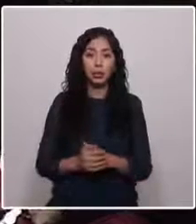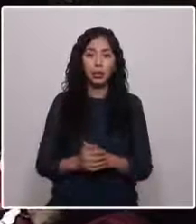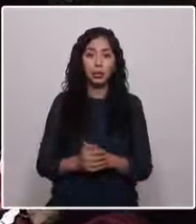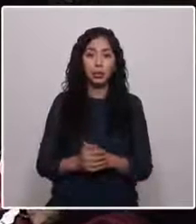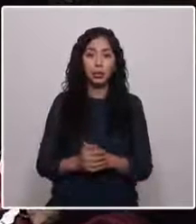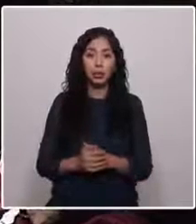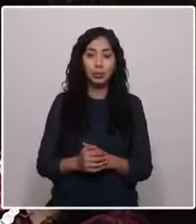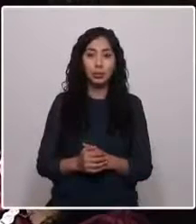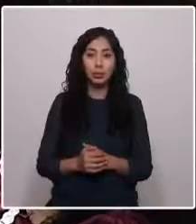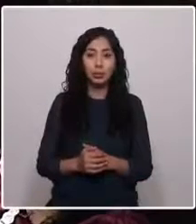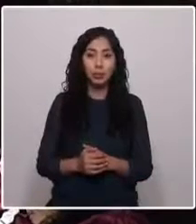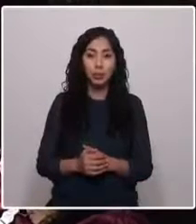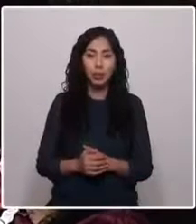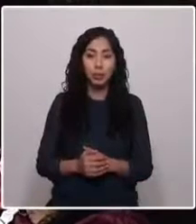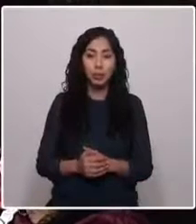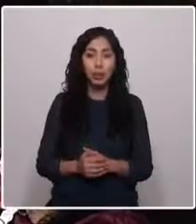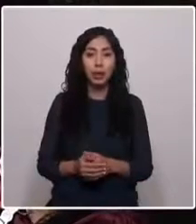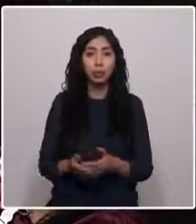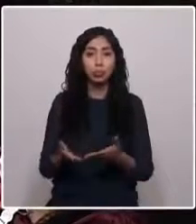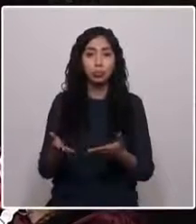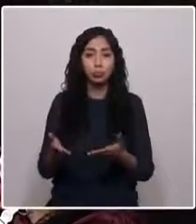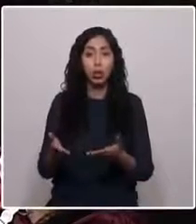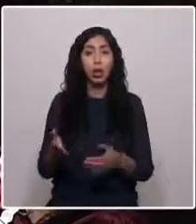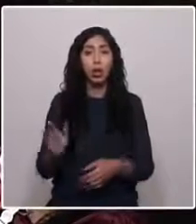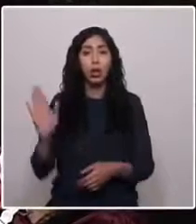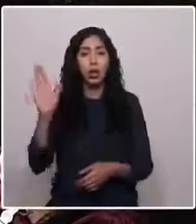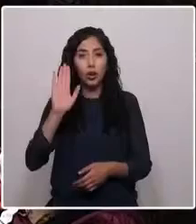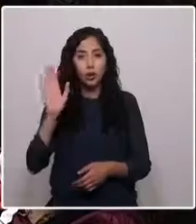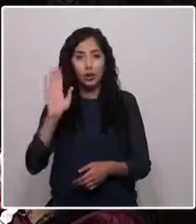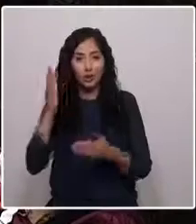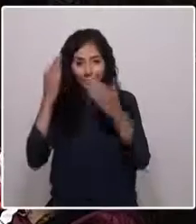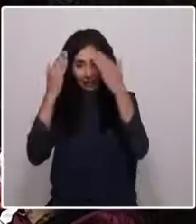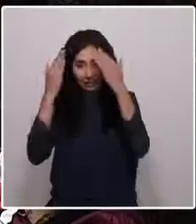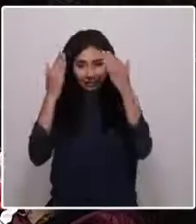Hola, un saludo a todos los constituyentes, a la mesa.